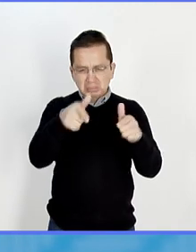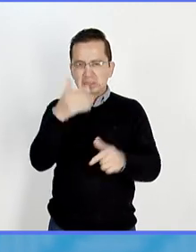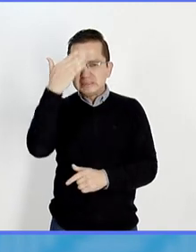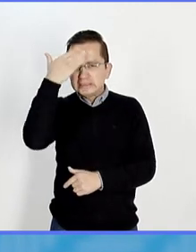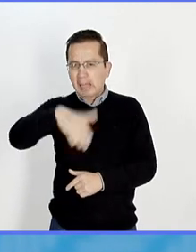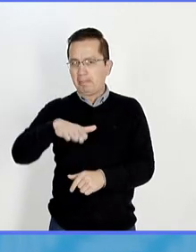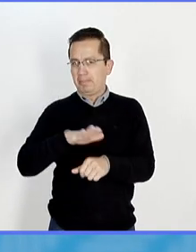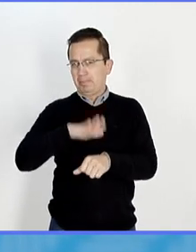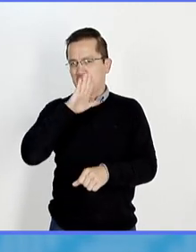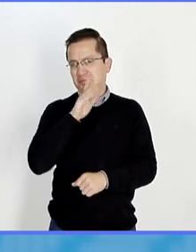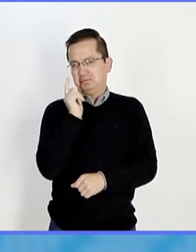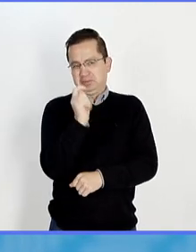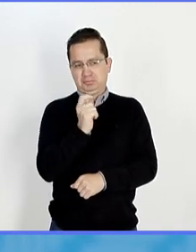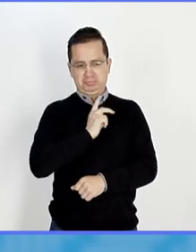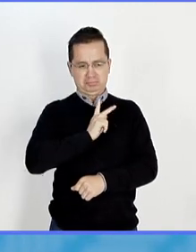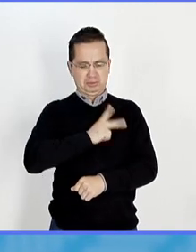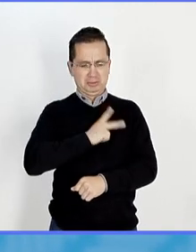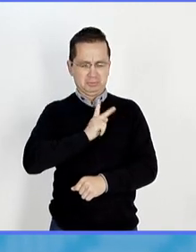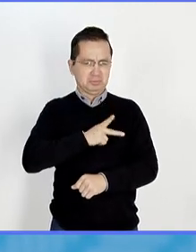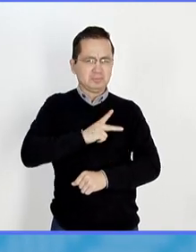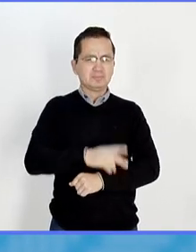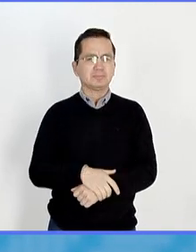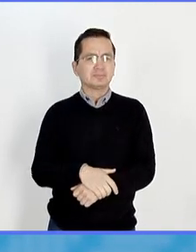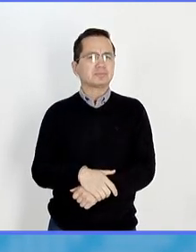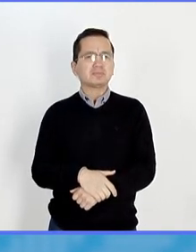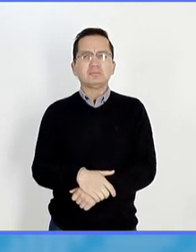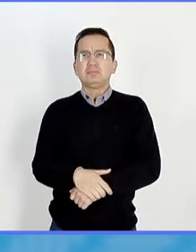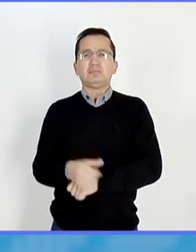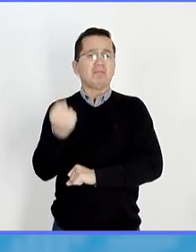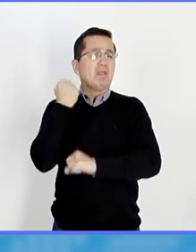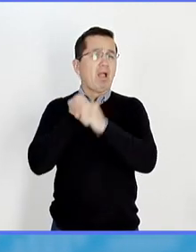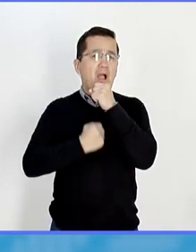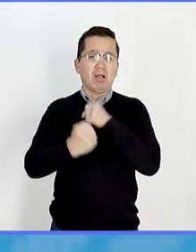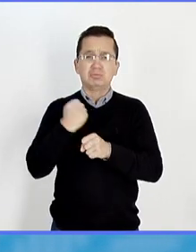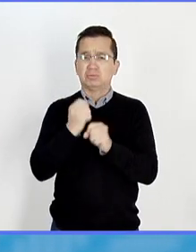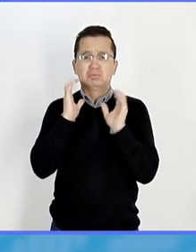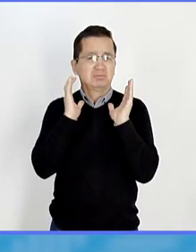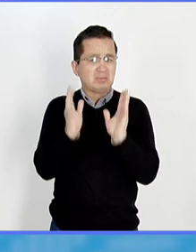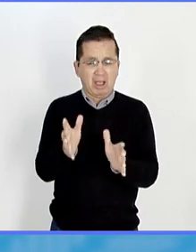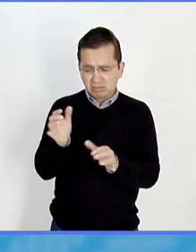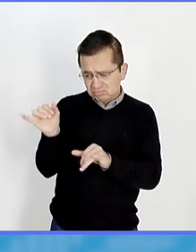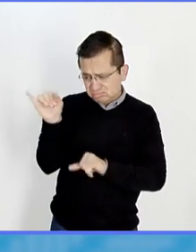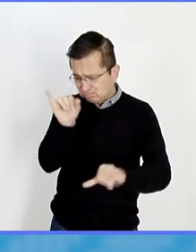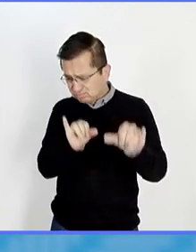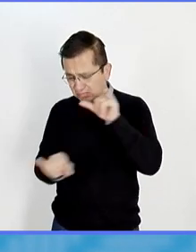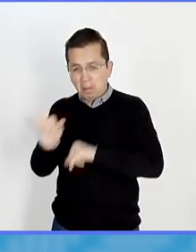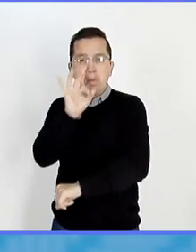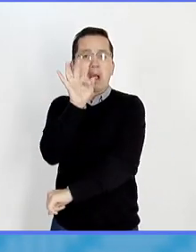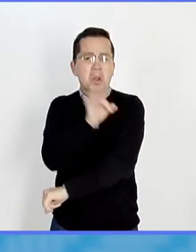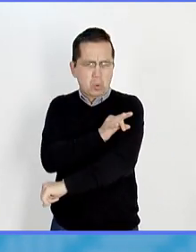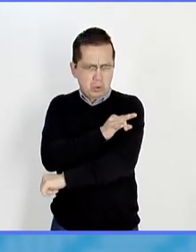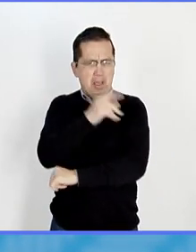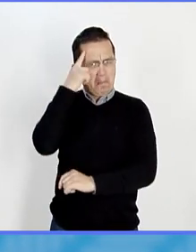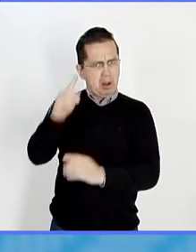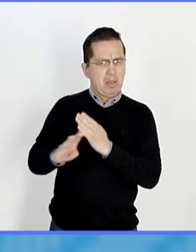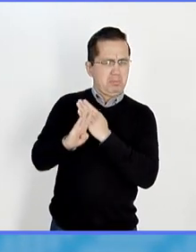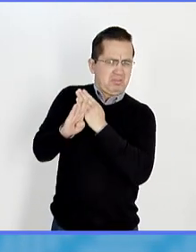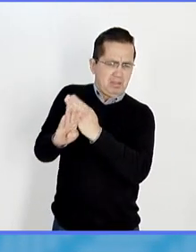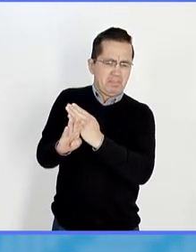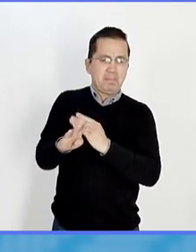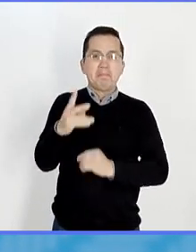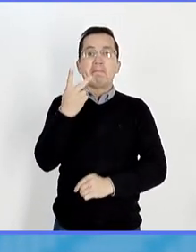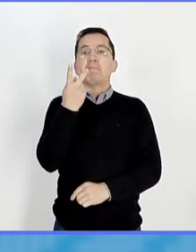Hay vacunas desde hace muchísimos años contra muchos de los virus, pero como no habíamos tenido este tipo de